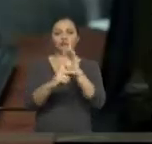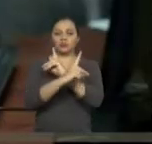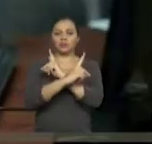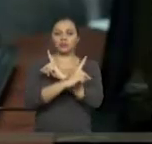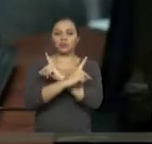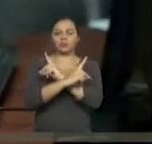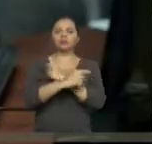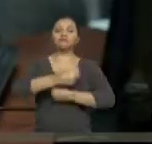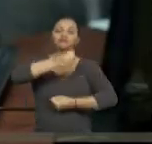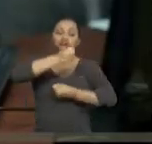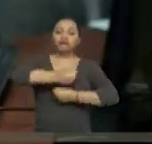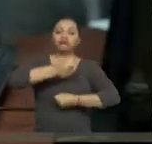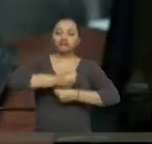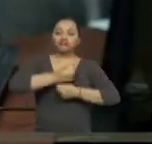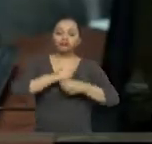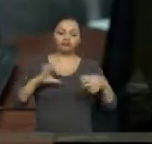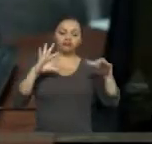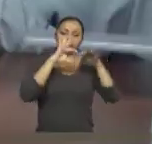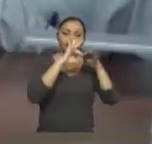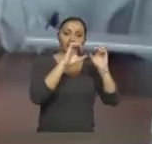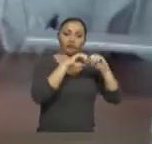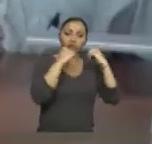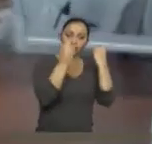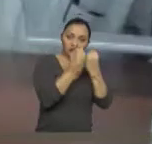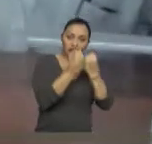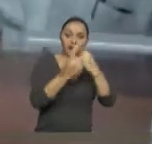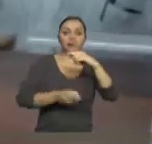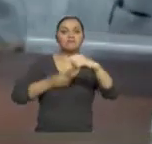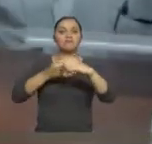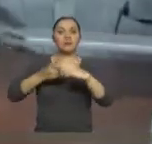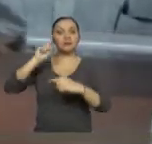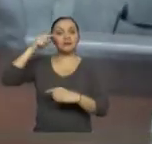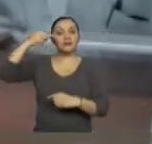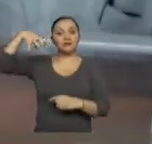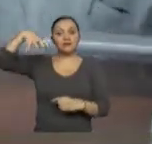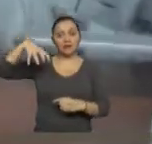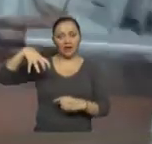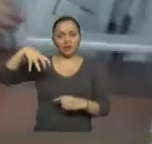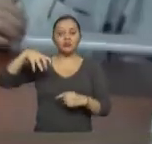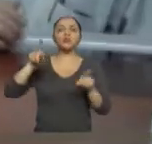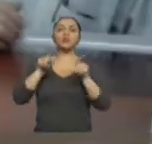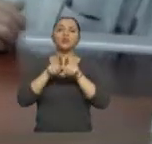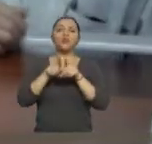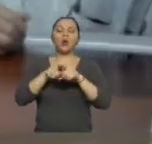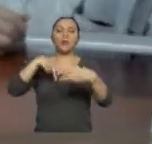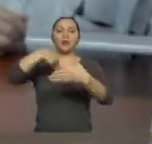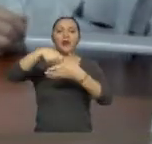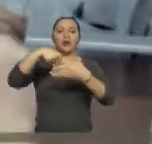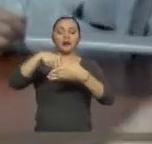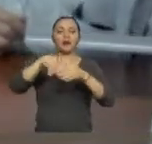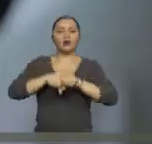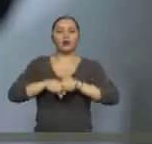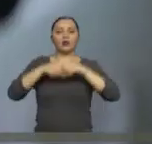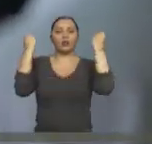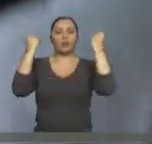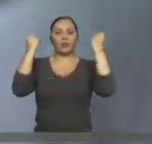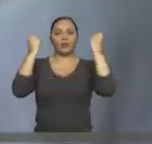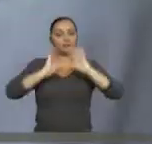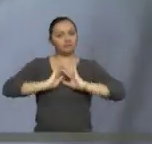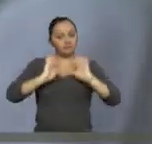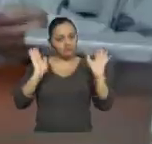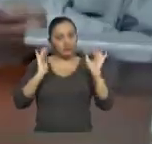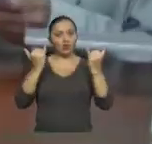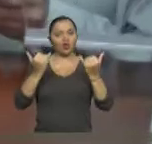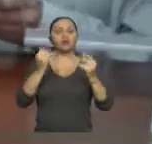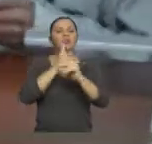trabajo conjunto entre sociedad y Estado ha permitido romper barreras y entender que la discapacidad no es un